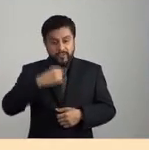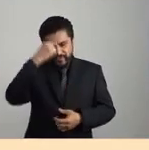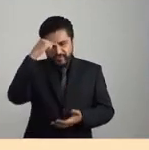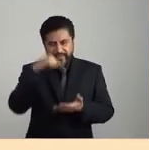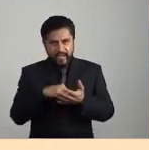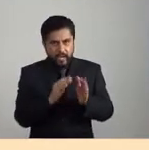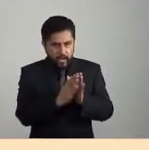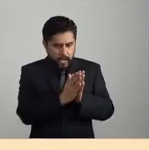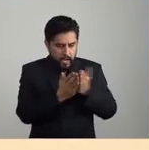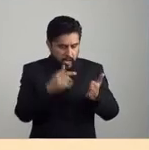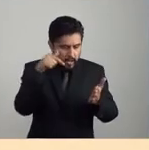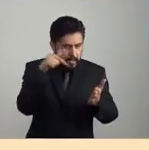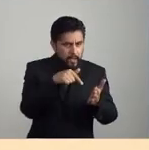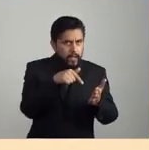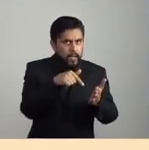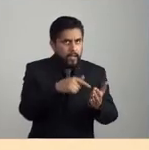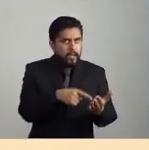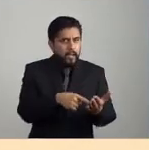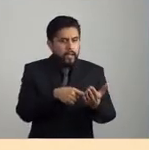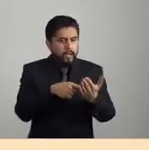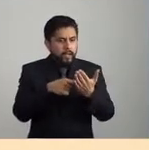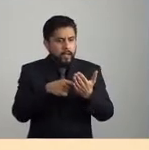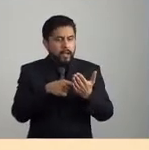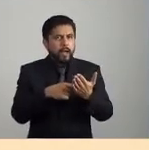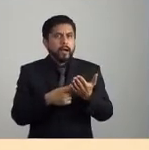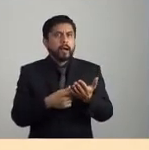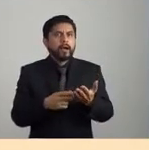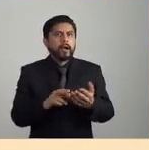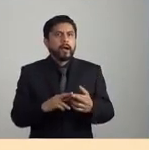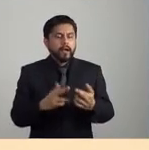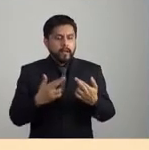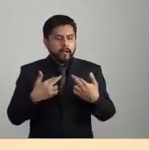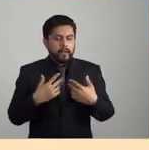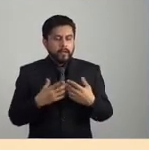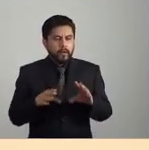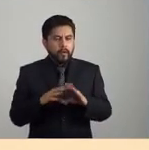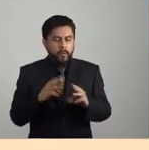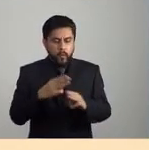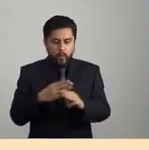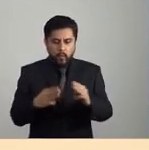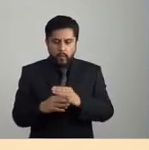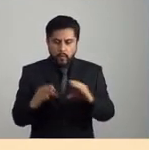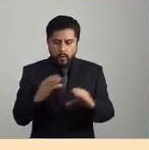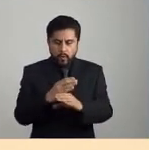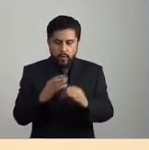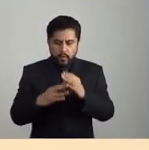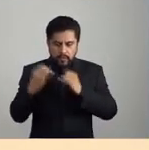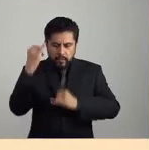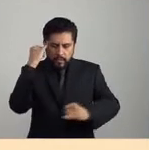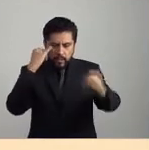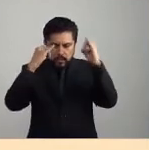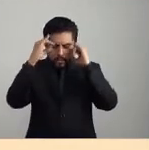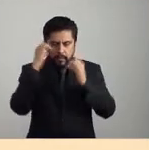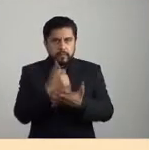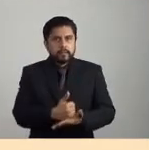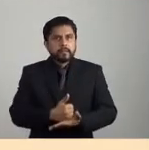precisamente una serie de herramientas que yo considero poderosas para tratar de mirar